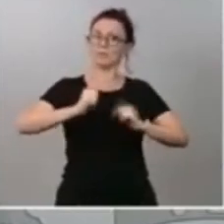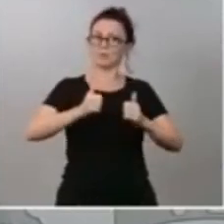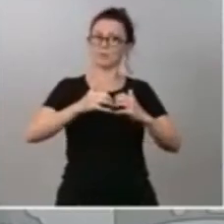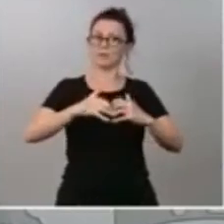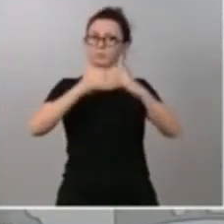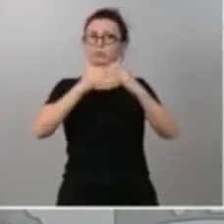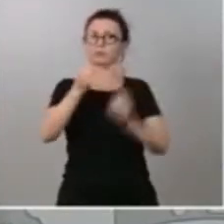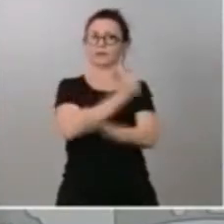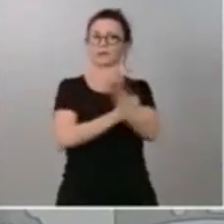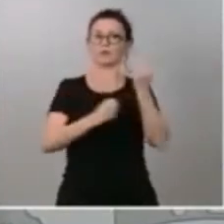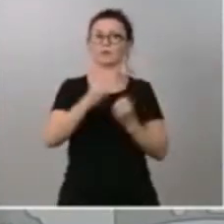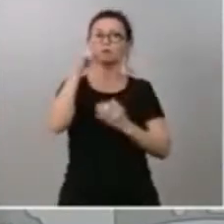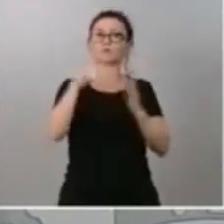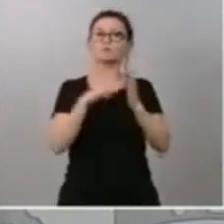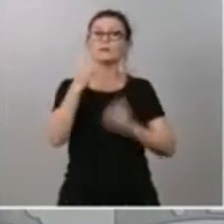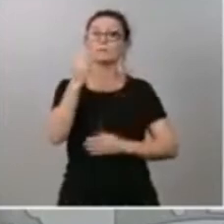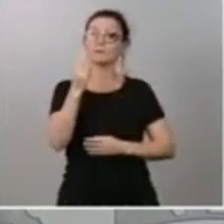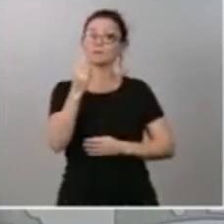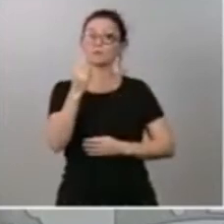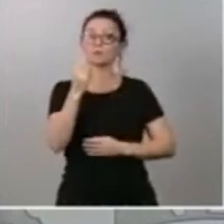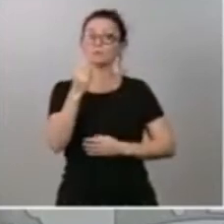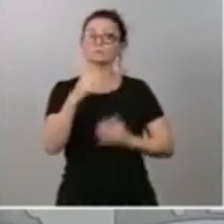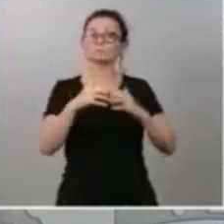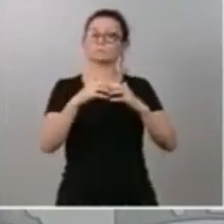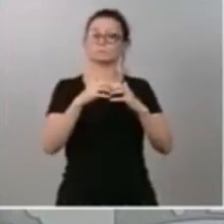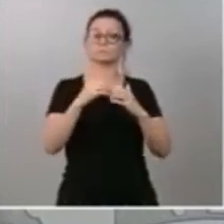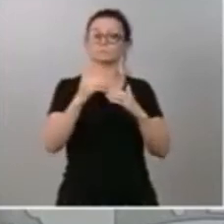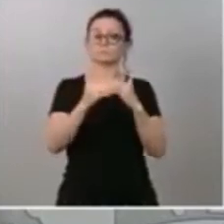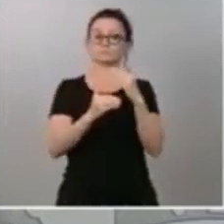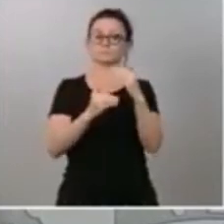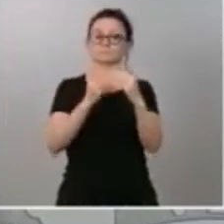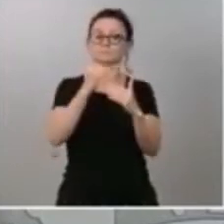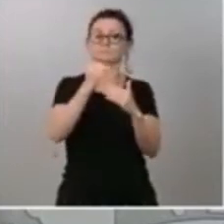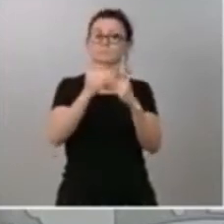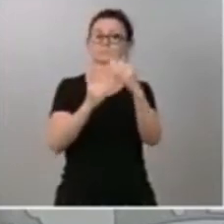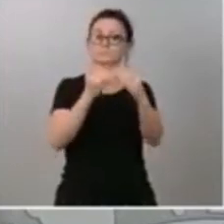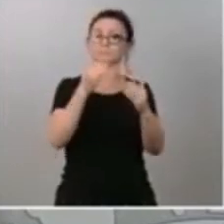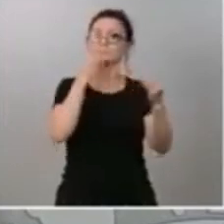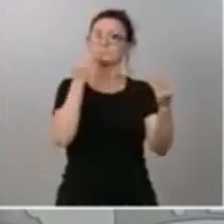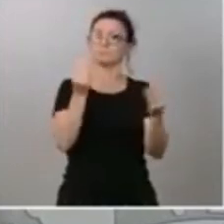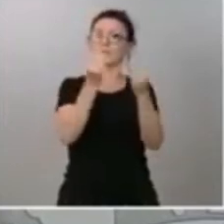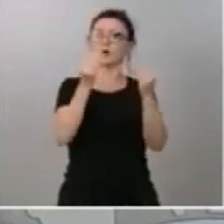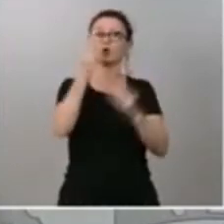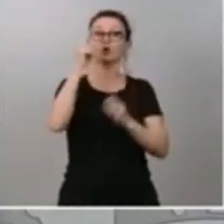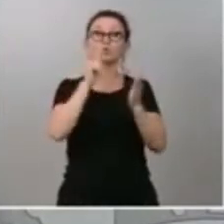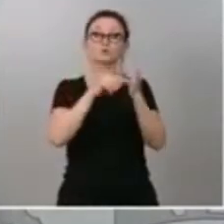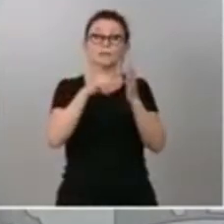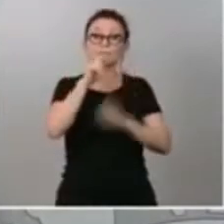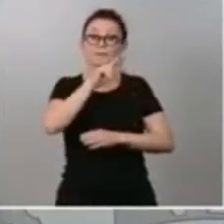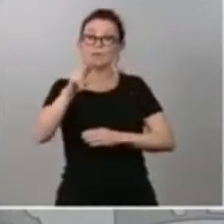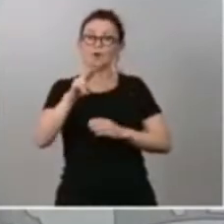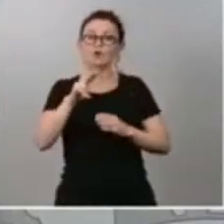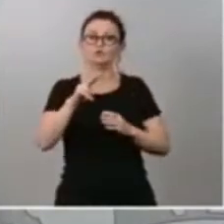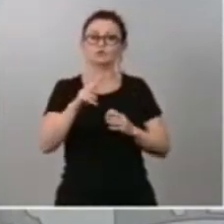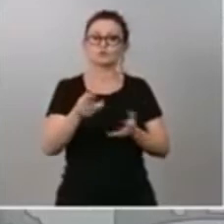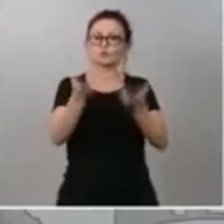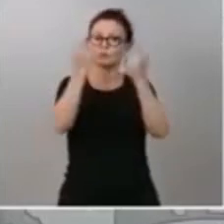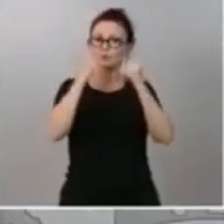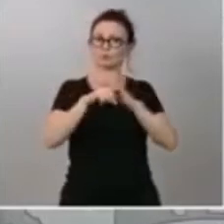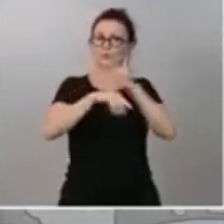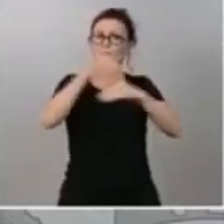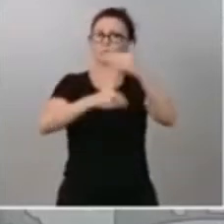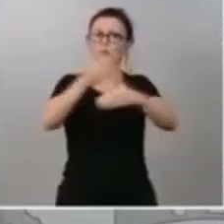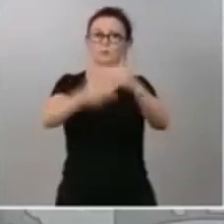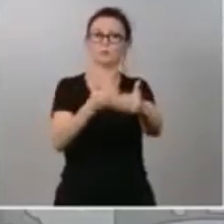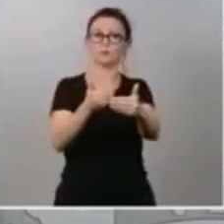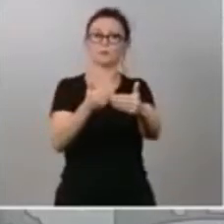la recuperación tomará un ritmo mayor y se acelerará en 2022. Y todo gracias, en gran medida, a ese